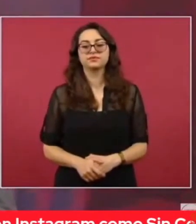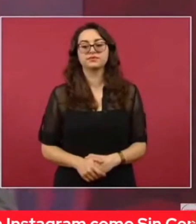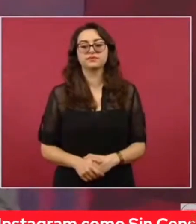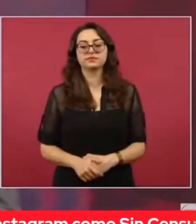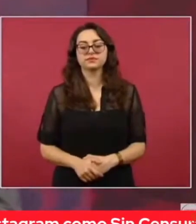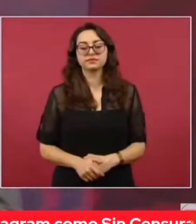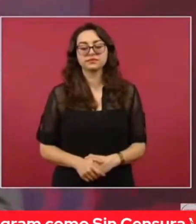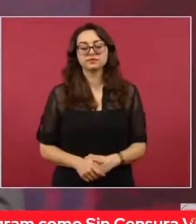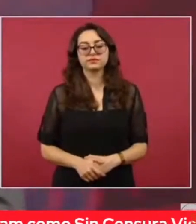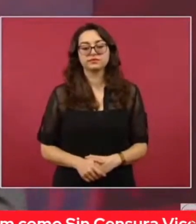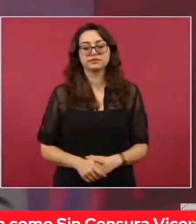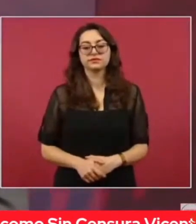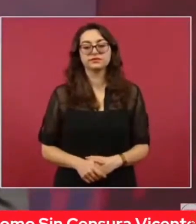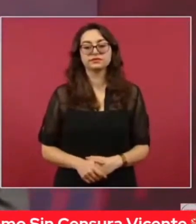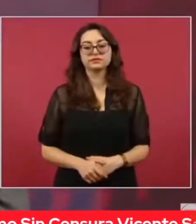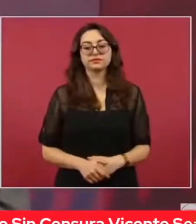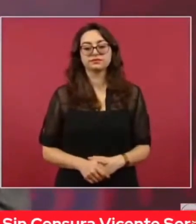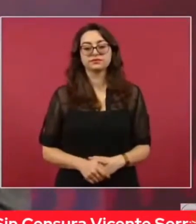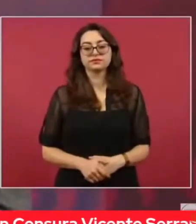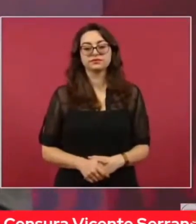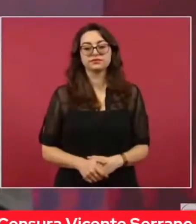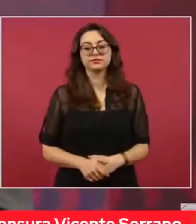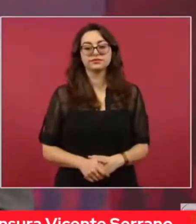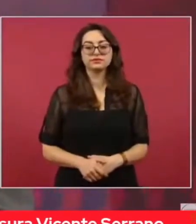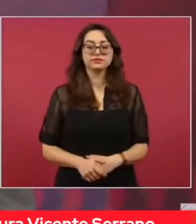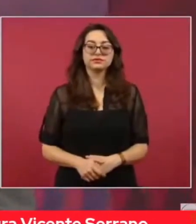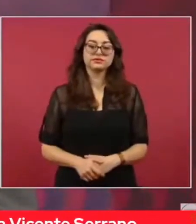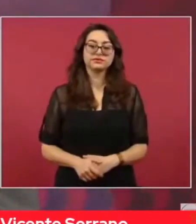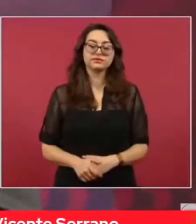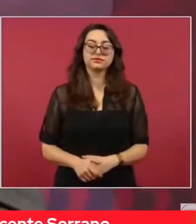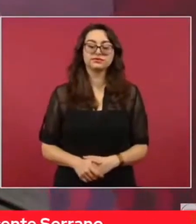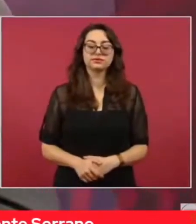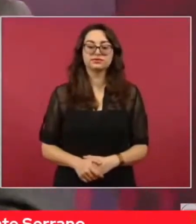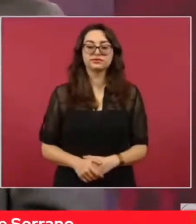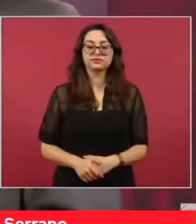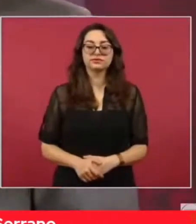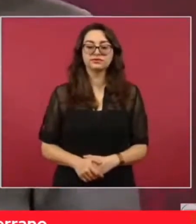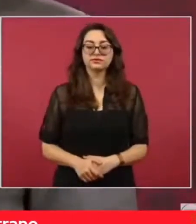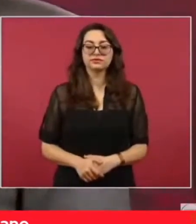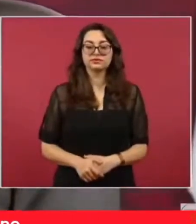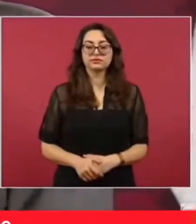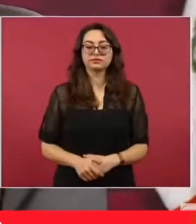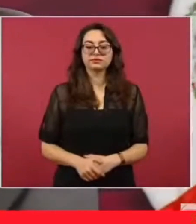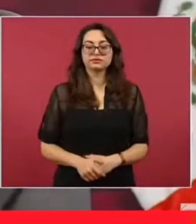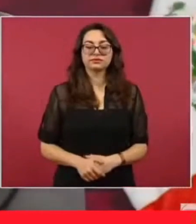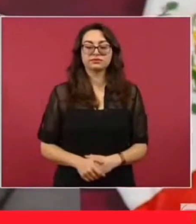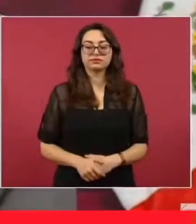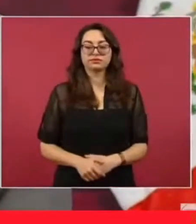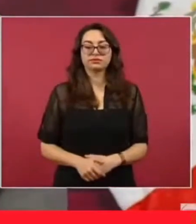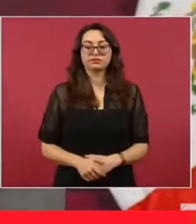comparar